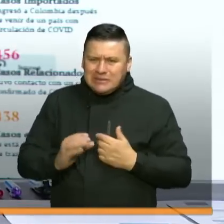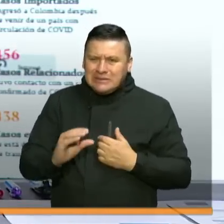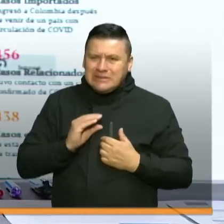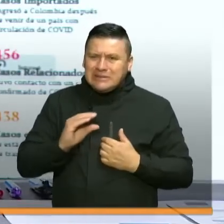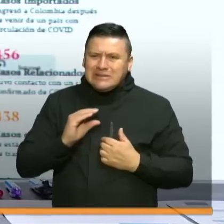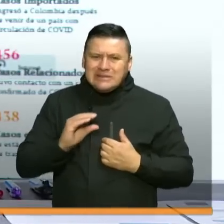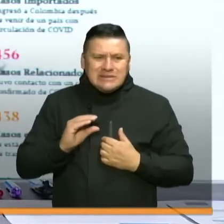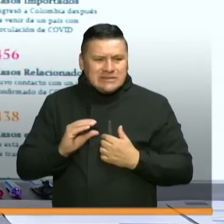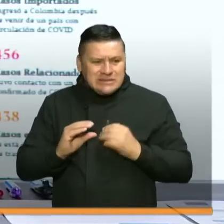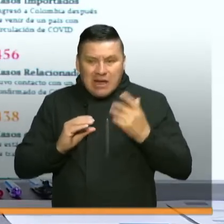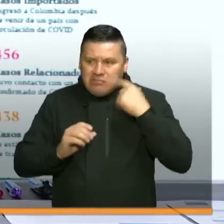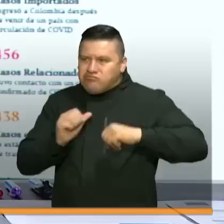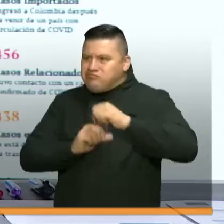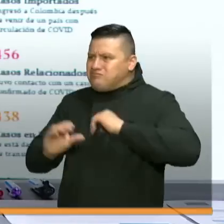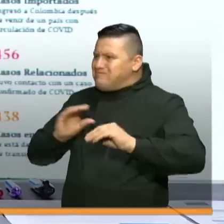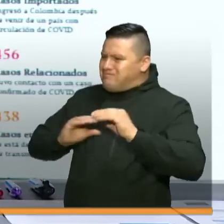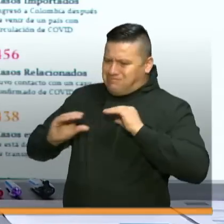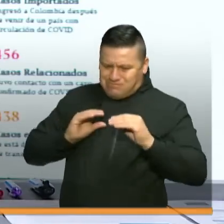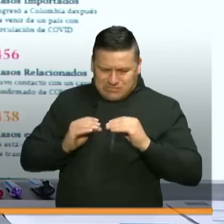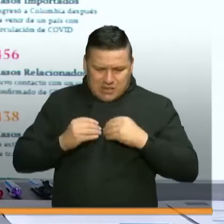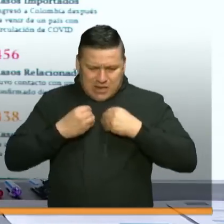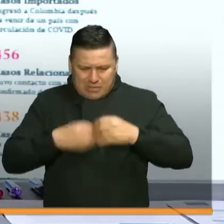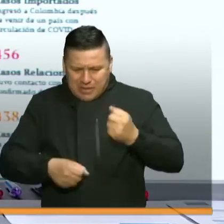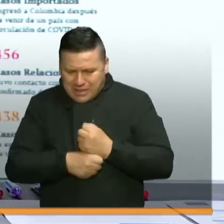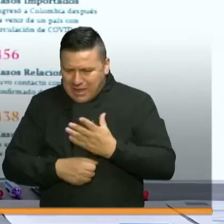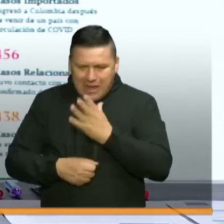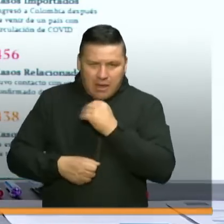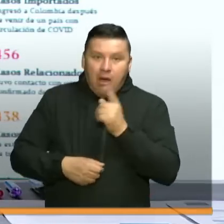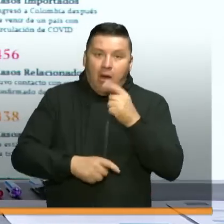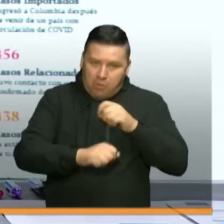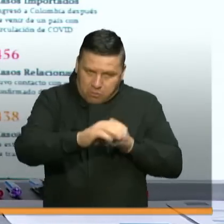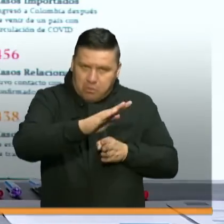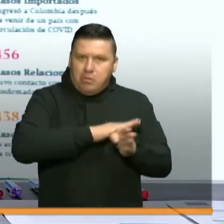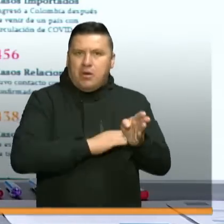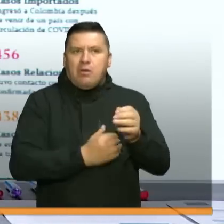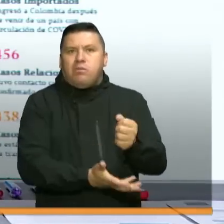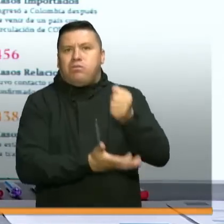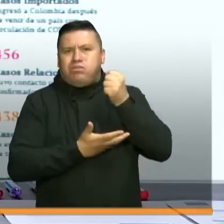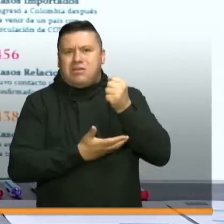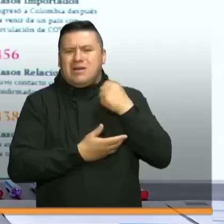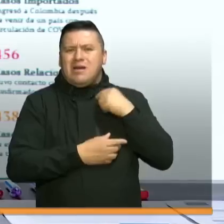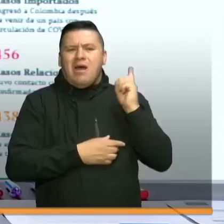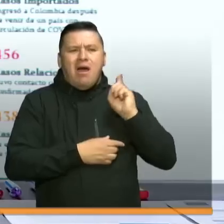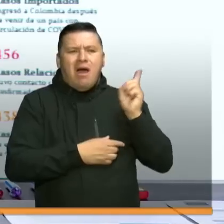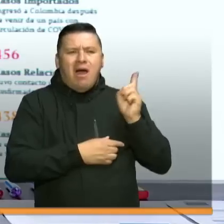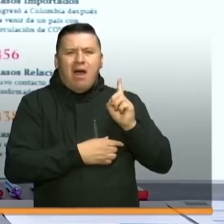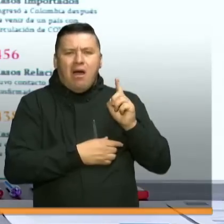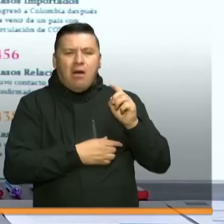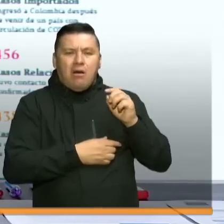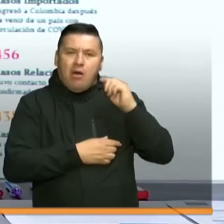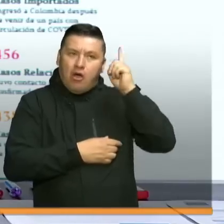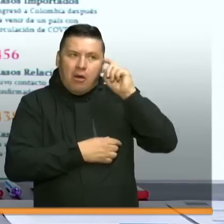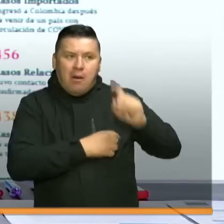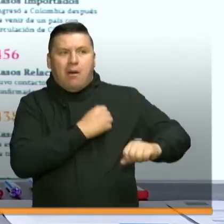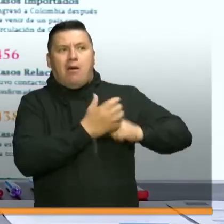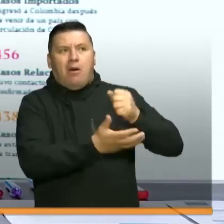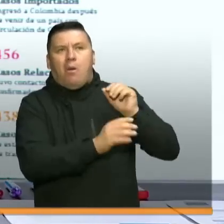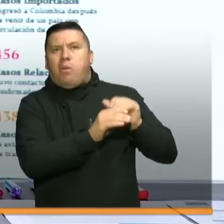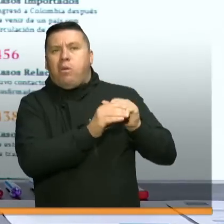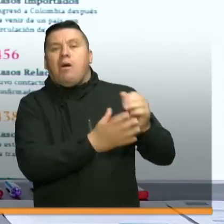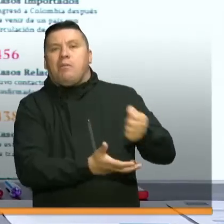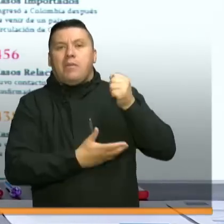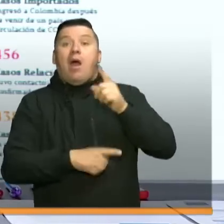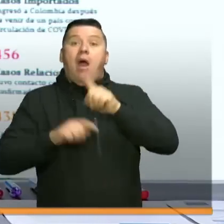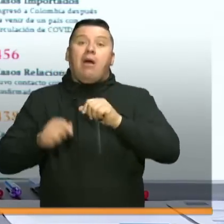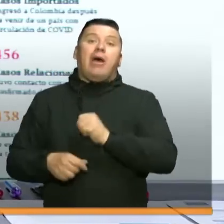ingresos y, por supuesto, quienes han perdido su trabajo para rápidamente poder acceder a sus recursos de cesantías. Pero también tenemos el caso de trabajadores